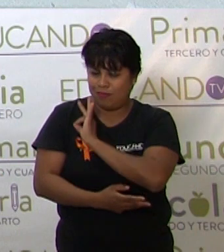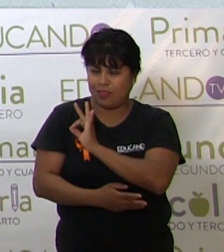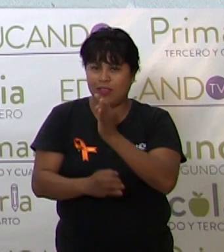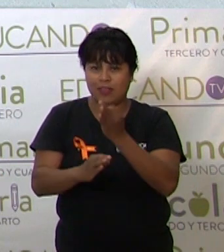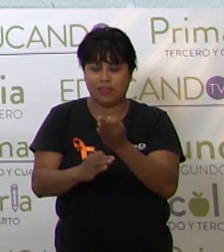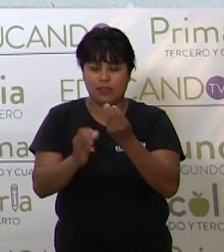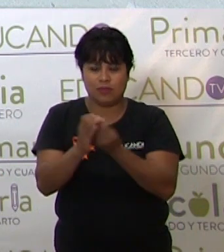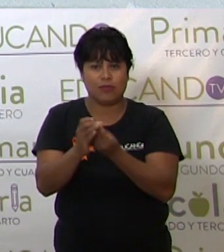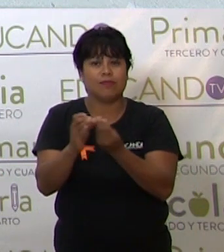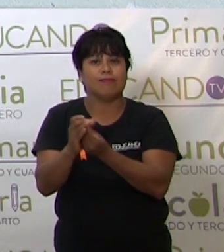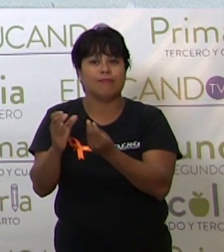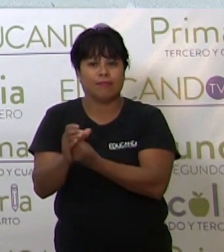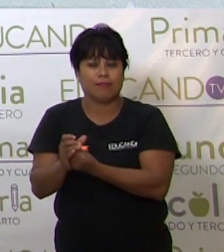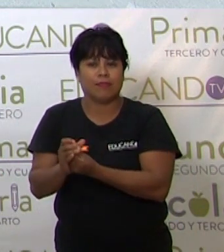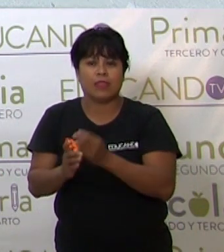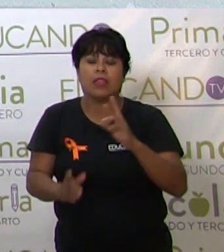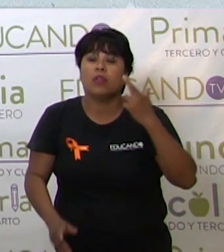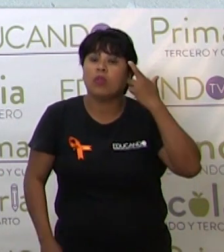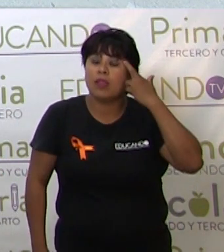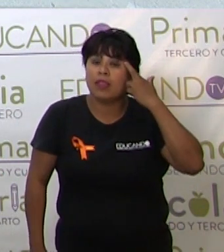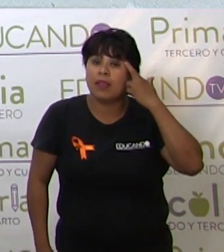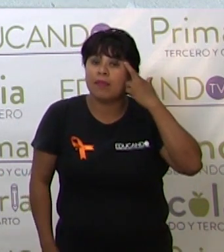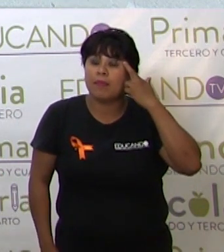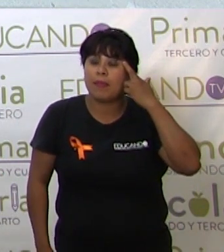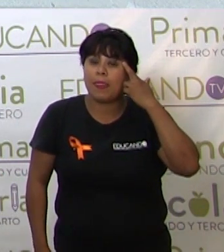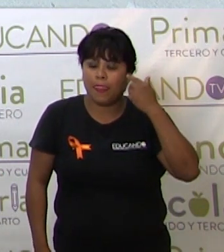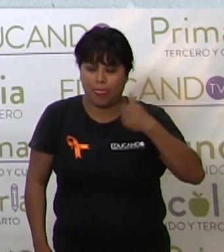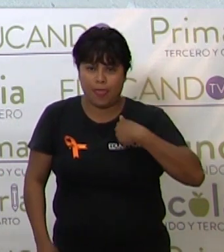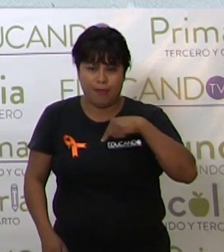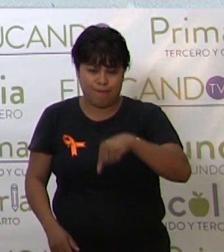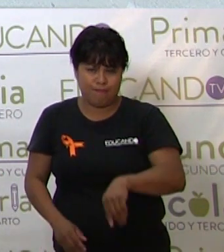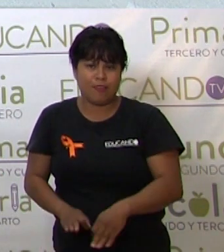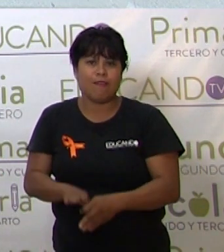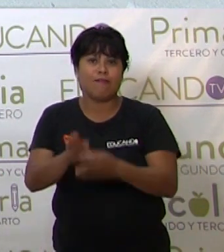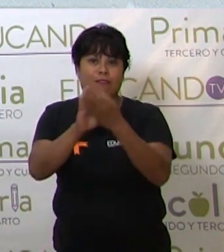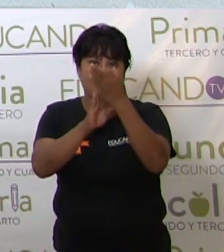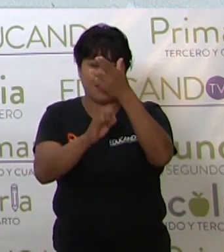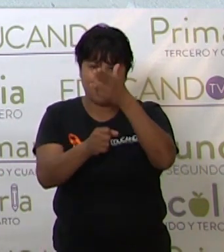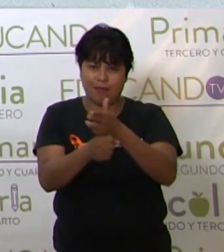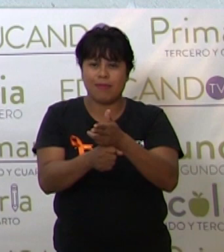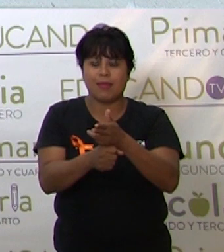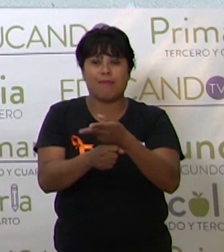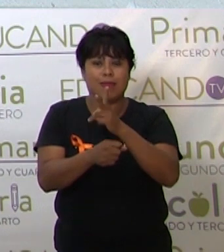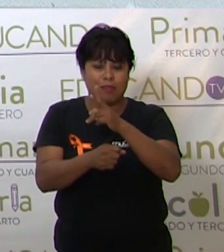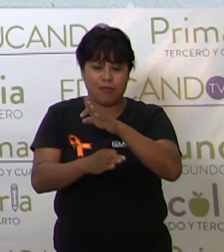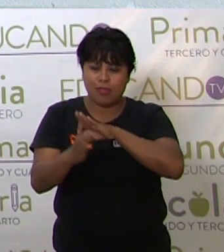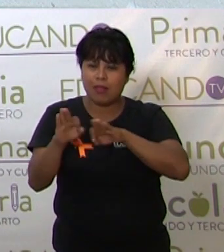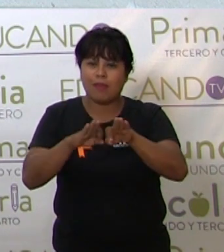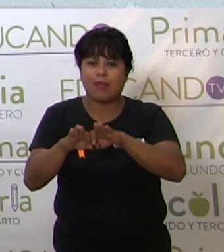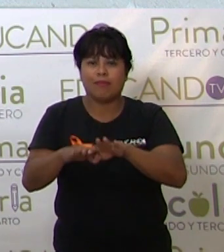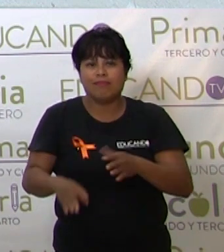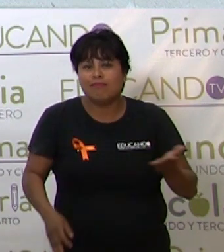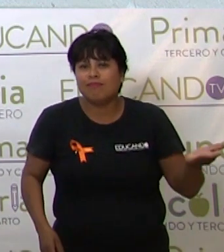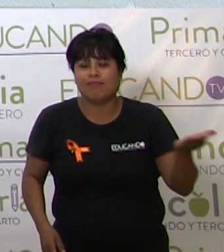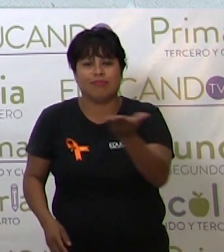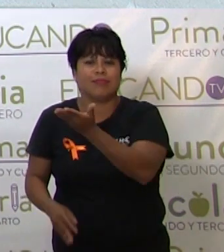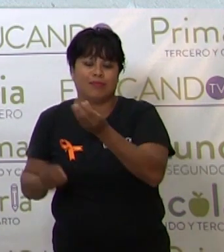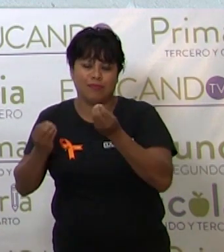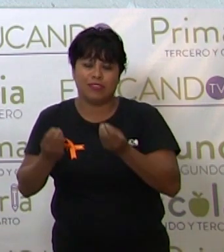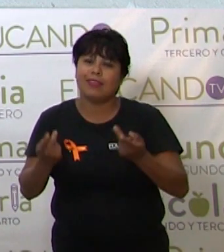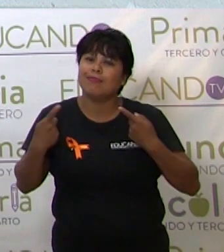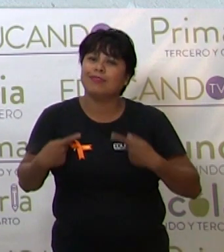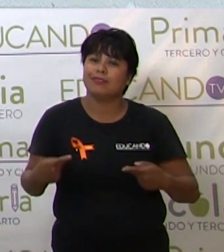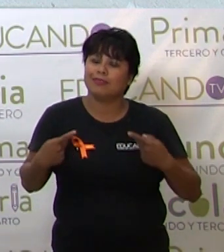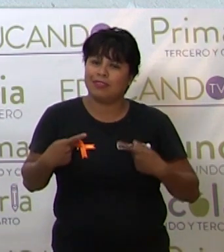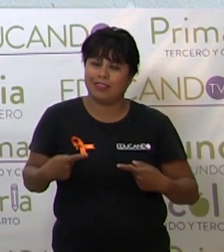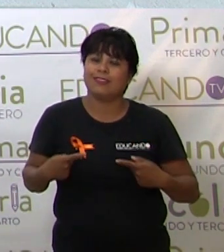programas. Recuerden que yo estoy frente a la cámara, pero este trabajo hay detrás de mí muchas